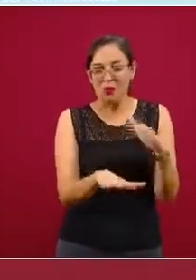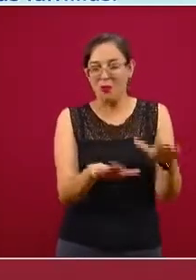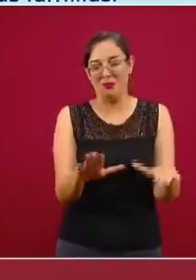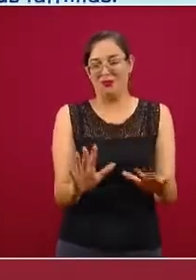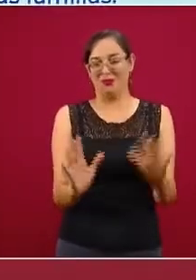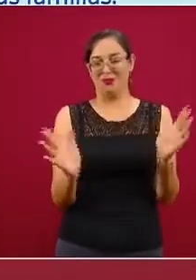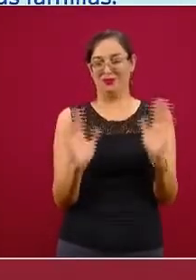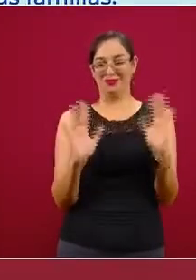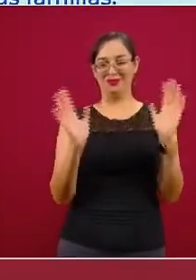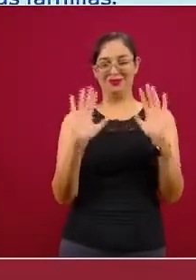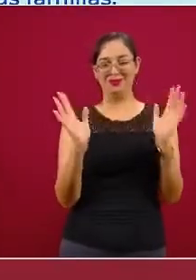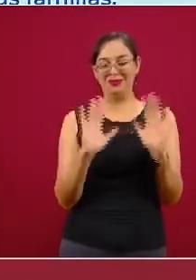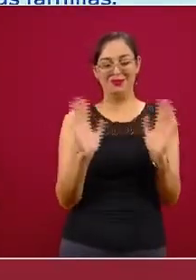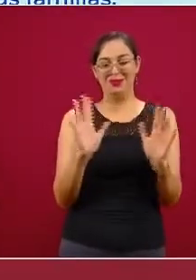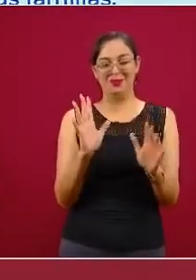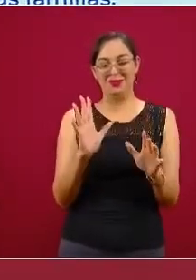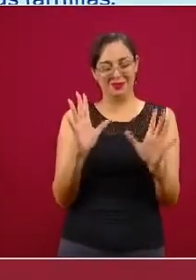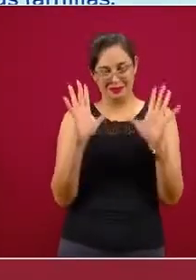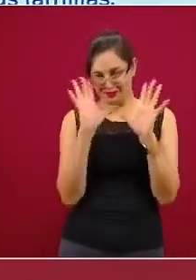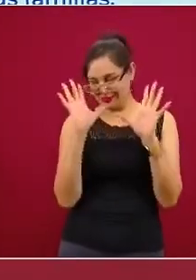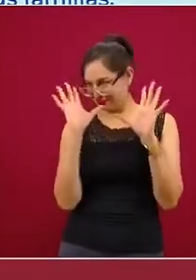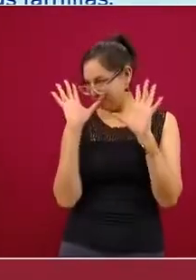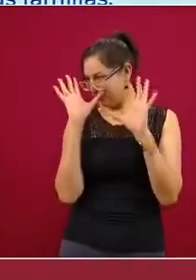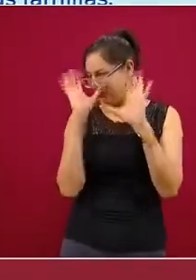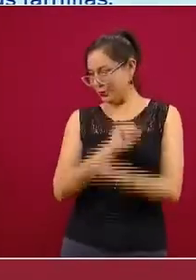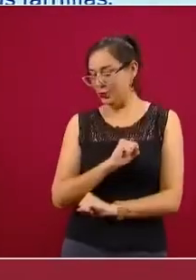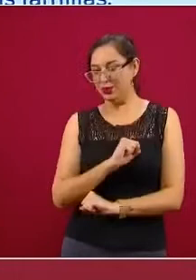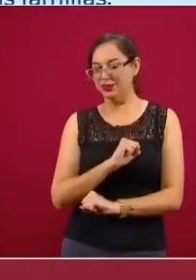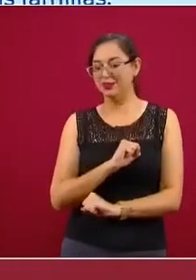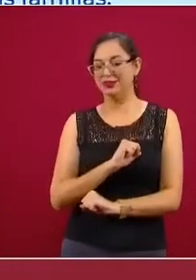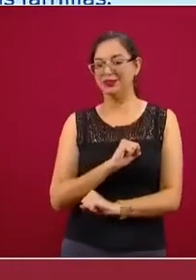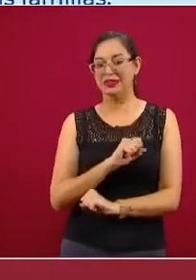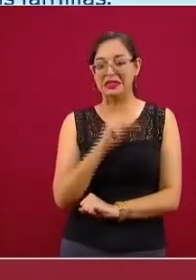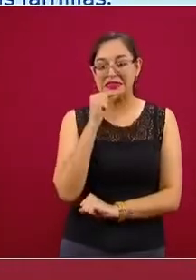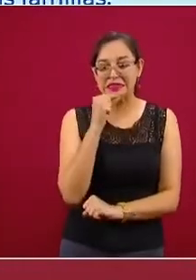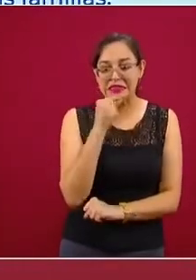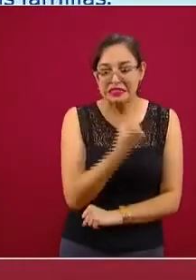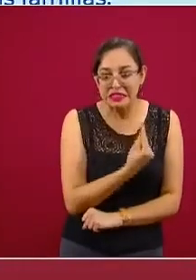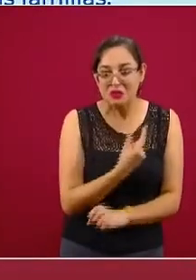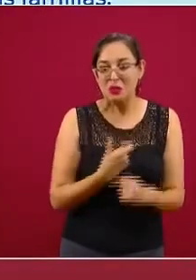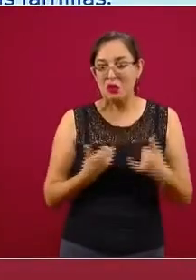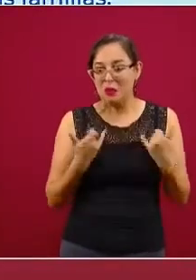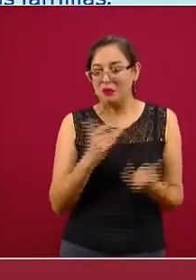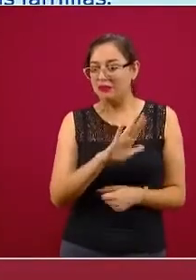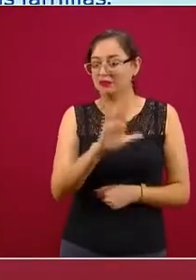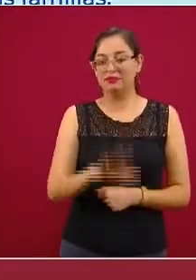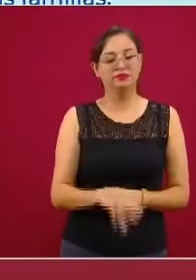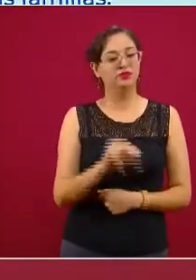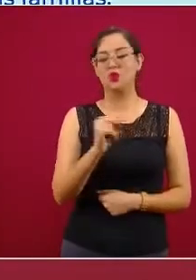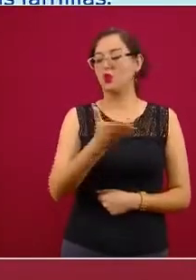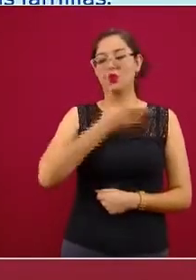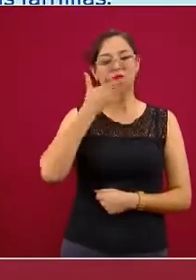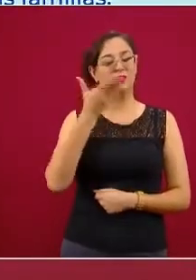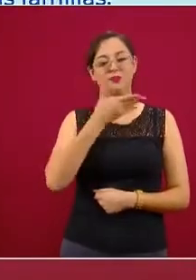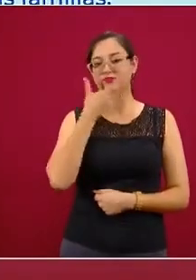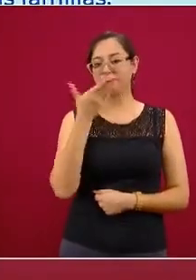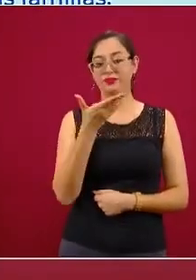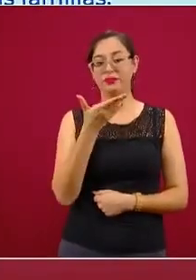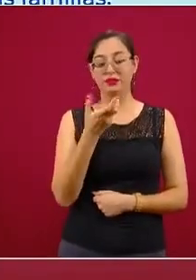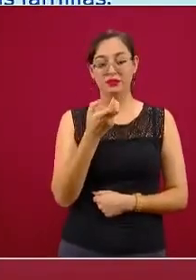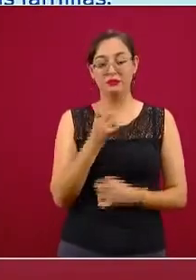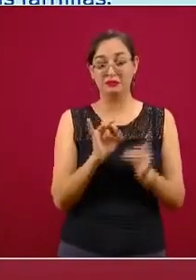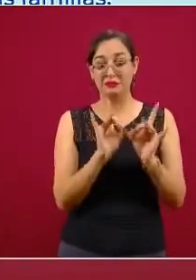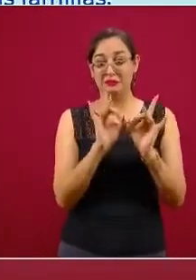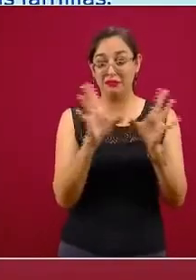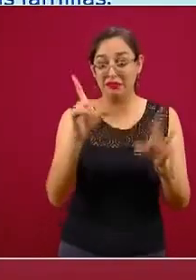humano no está acostumbrado a que un niño o adolescente se muera, eso es muy difícil de asimilar.